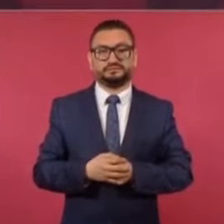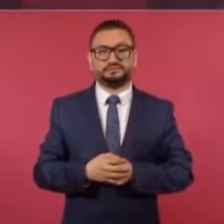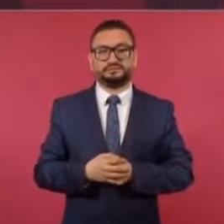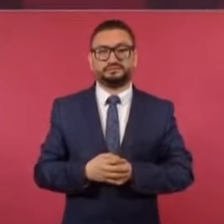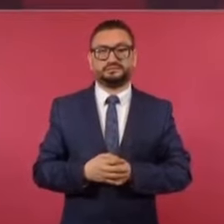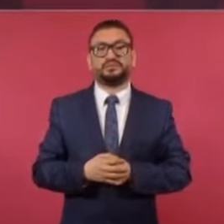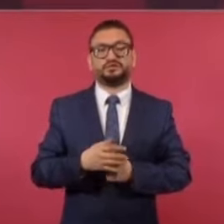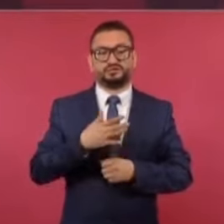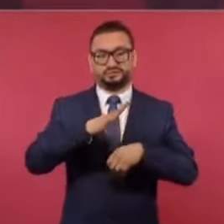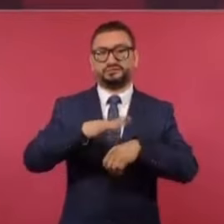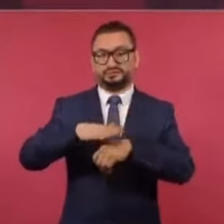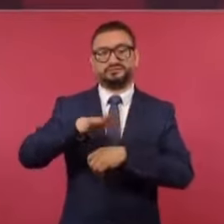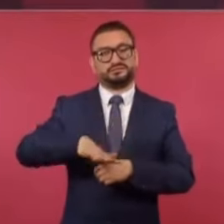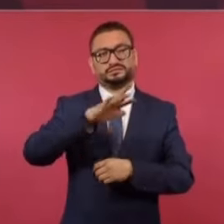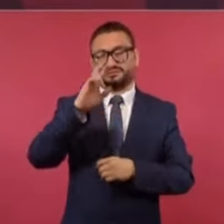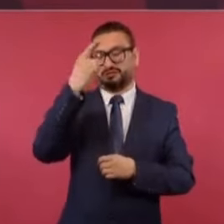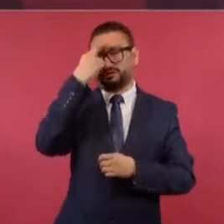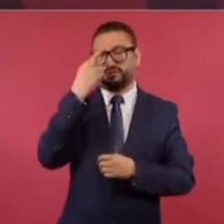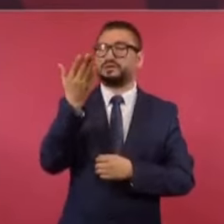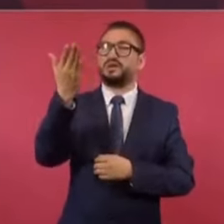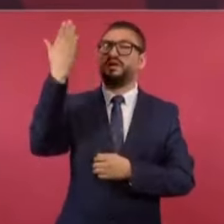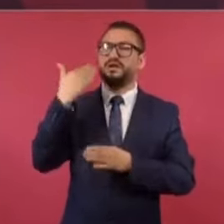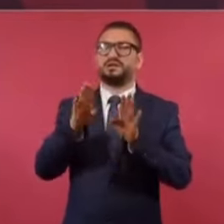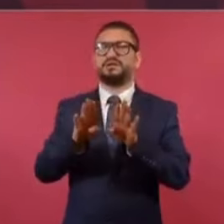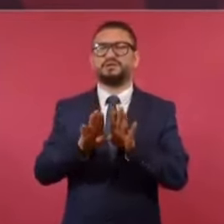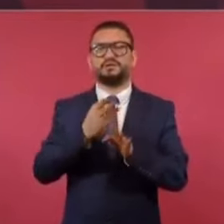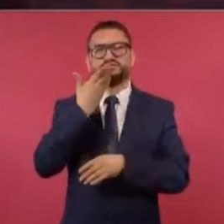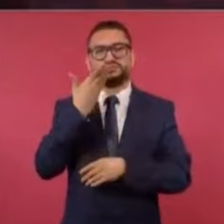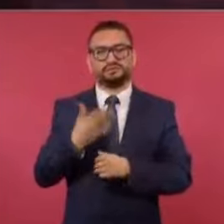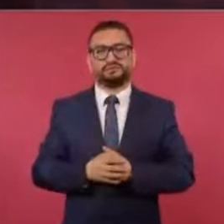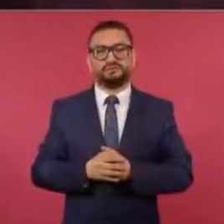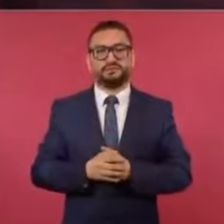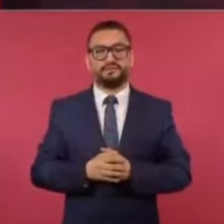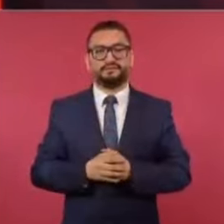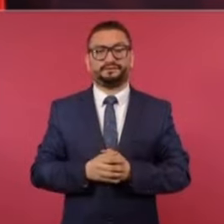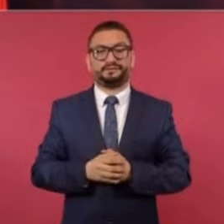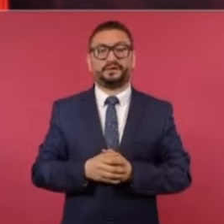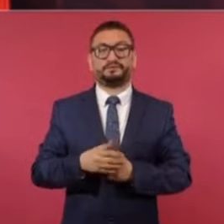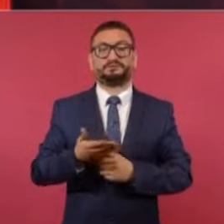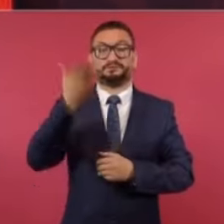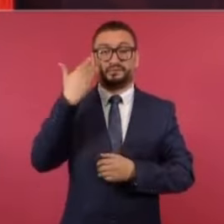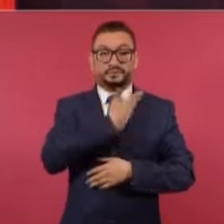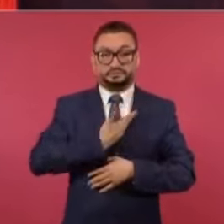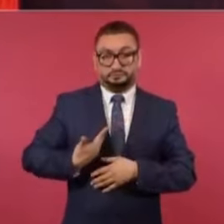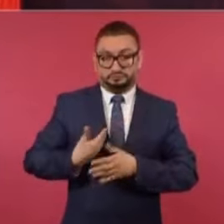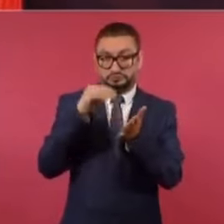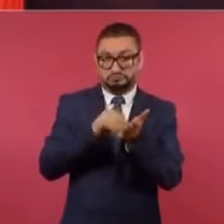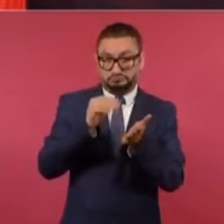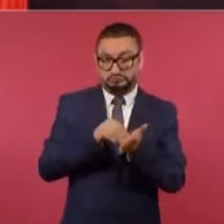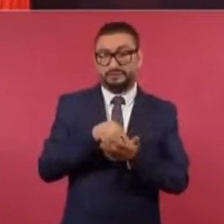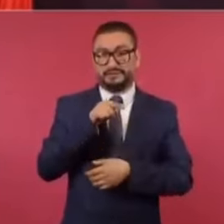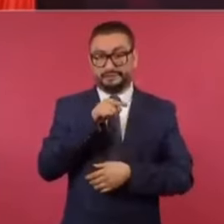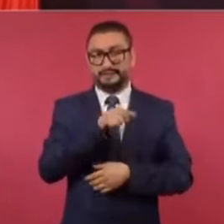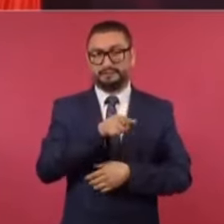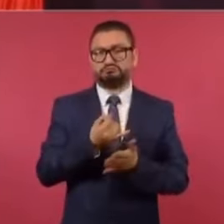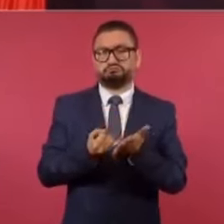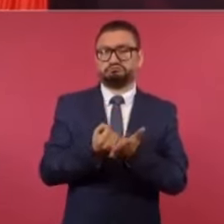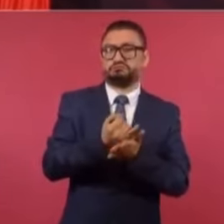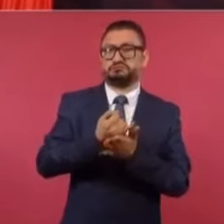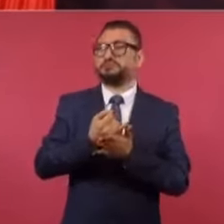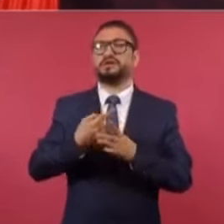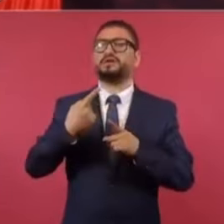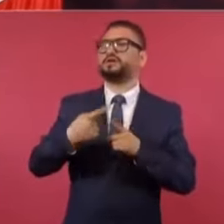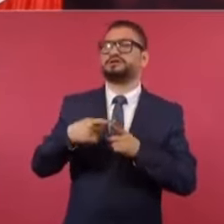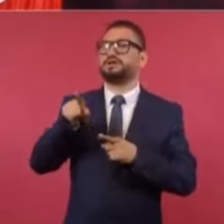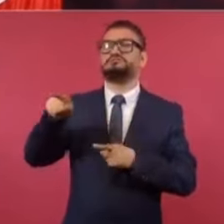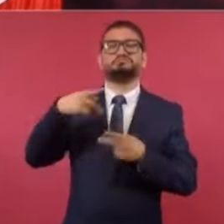Voy a recordar cómo era antes el presidente en funciones decidía quién iba a ser